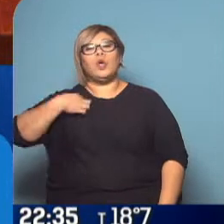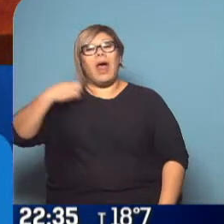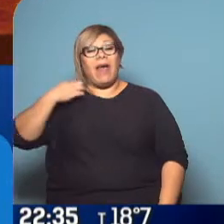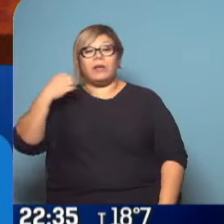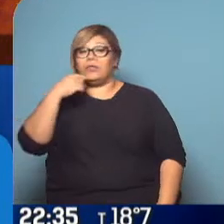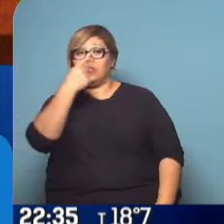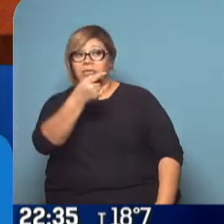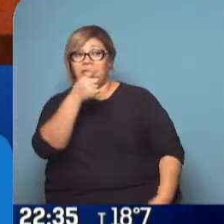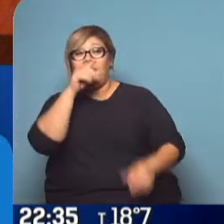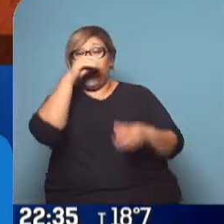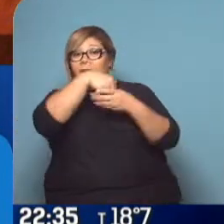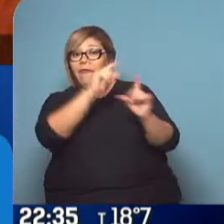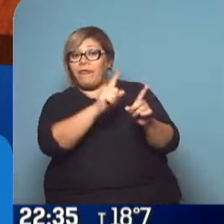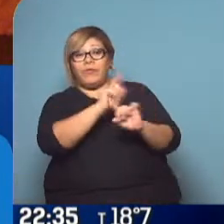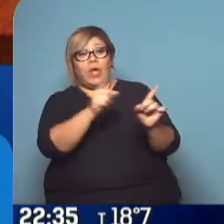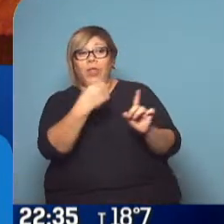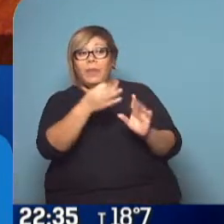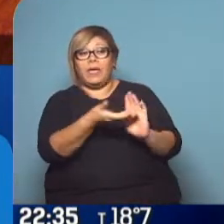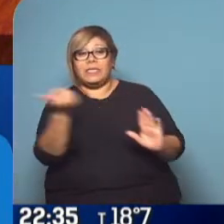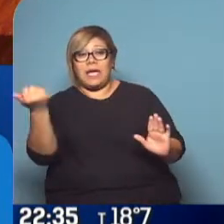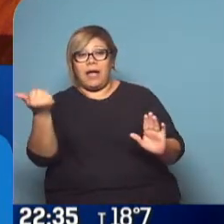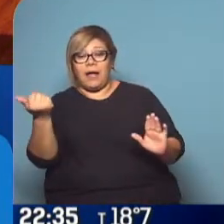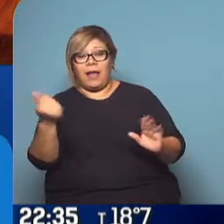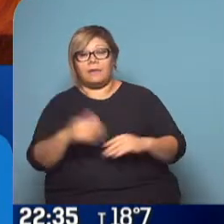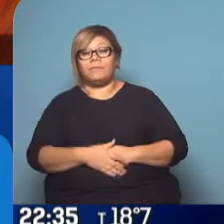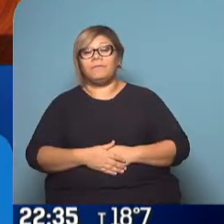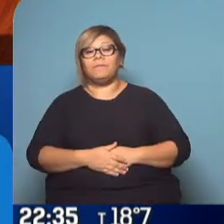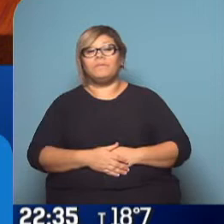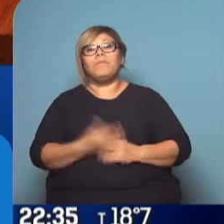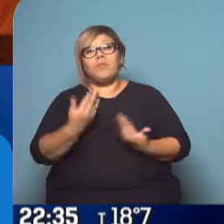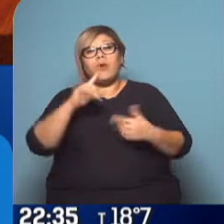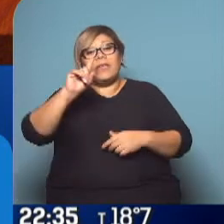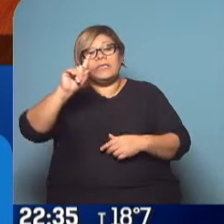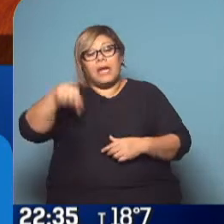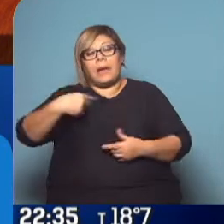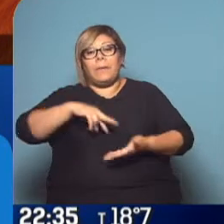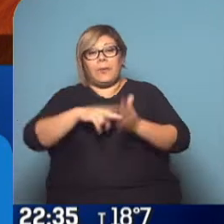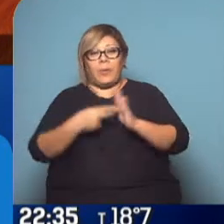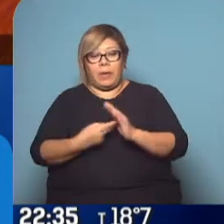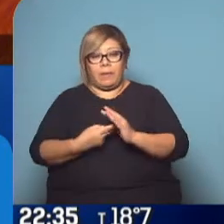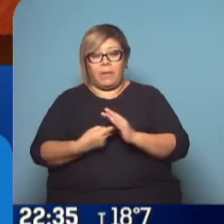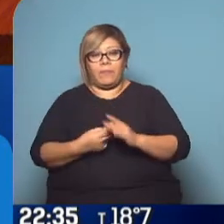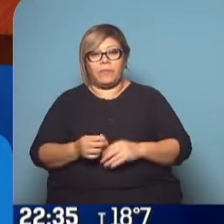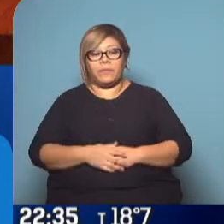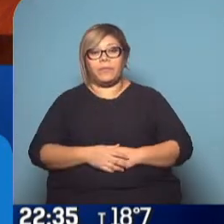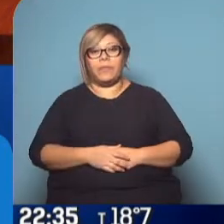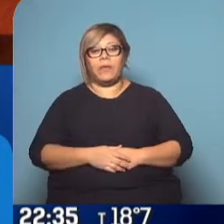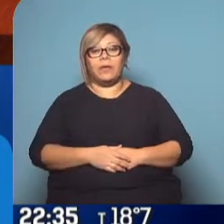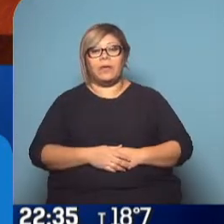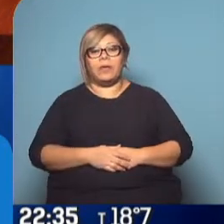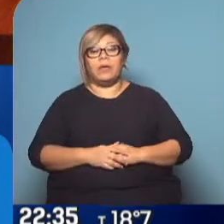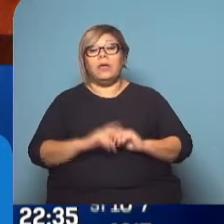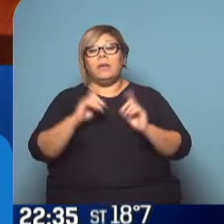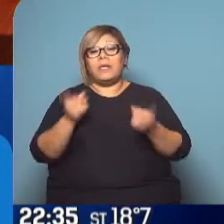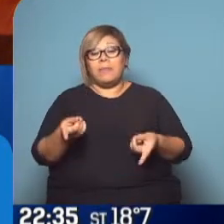gobierno del PSOE, más allá de que ya lo está ejerciendo, pero está ejerciendo el gobierno por la moción de censura contra Mariano Rajoy. Ahora